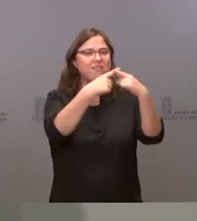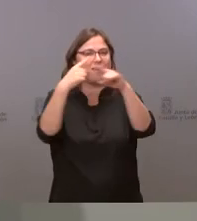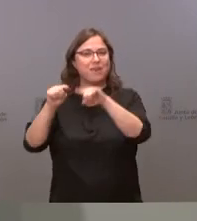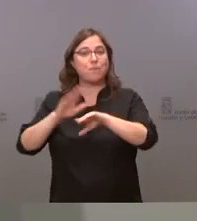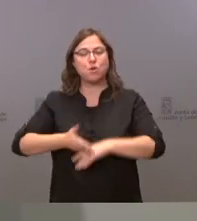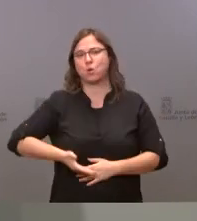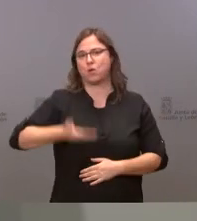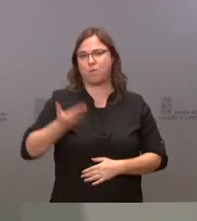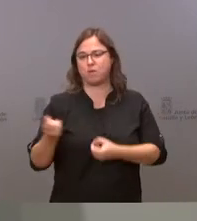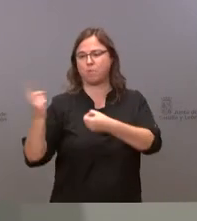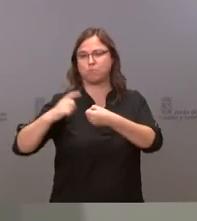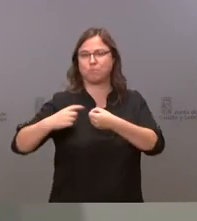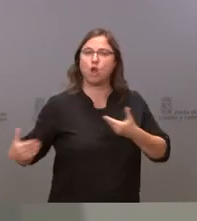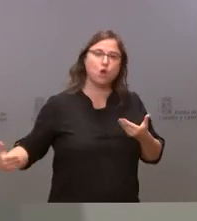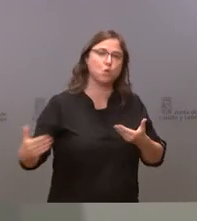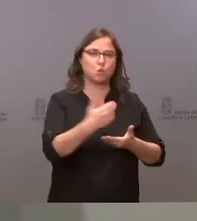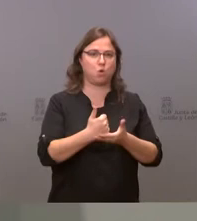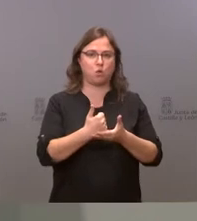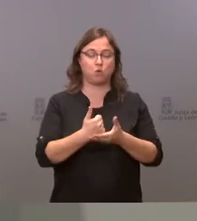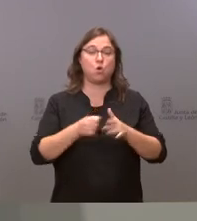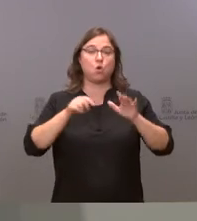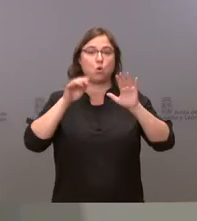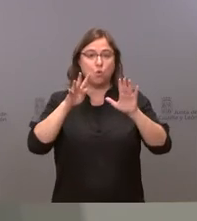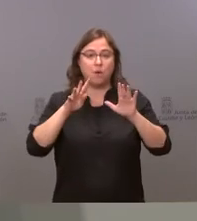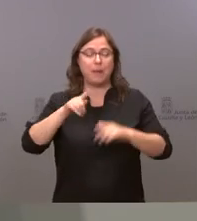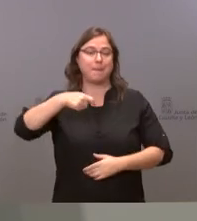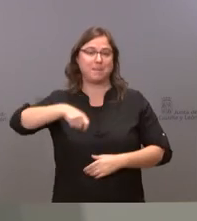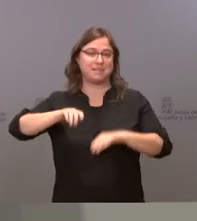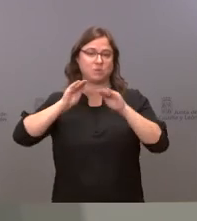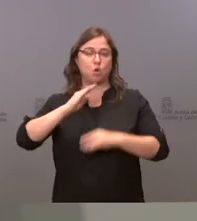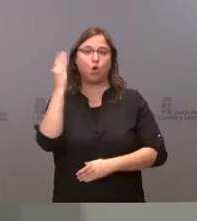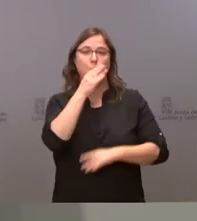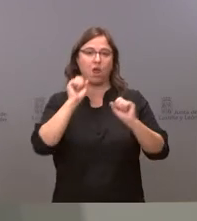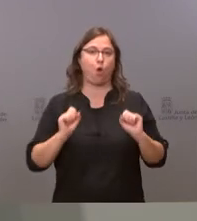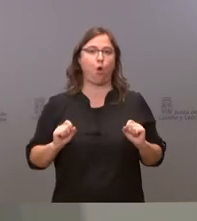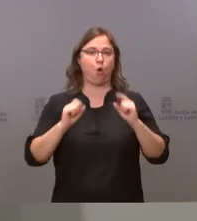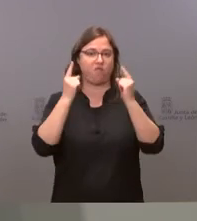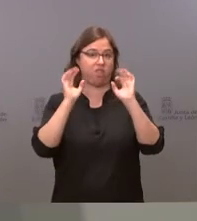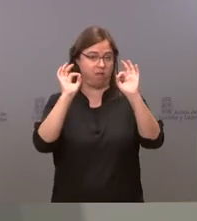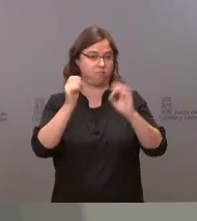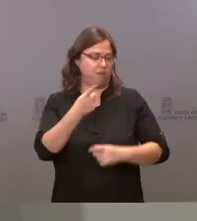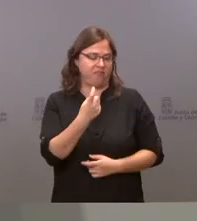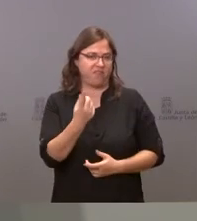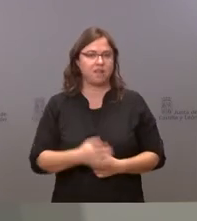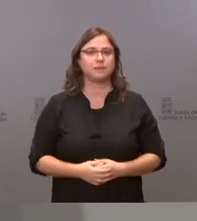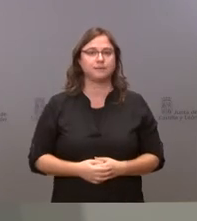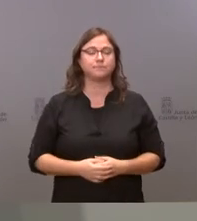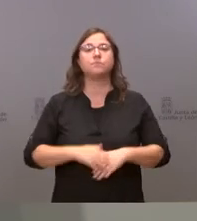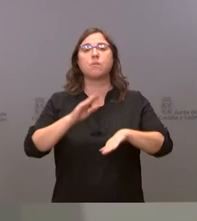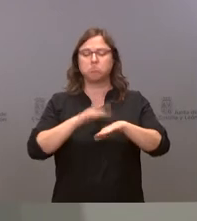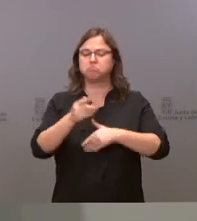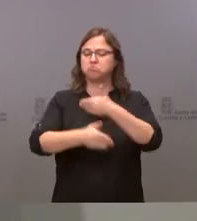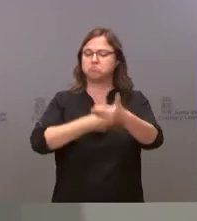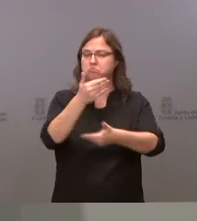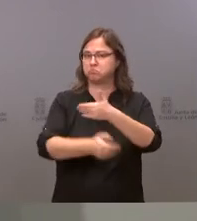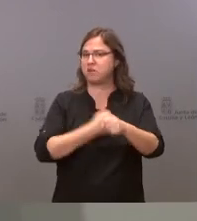de todos y cada uno de los nueve presidentes de colegios en este asunto así que vamos a seguir trabajando vamos